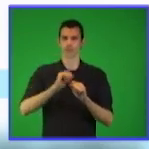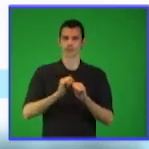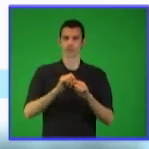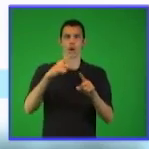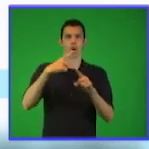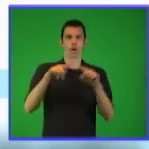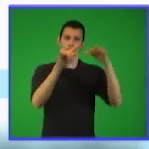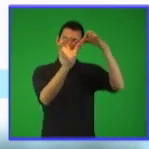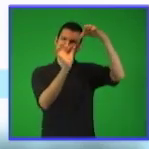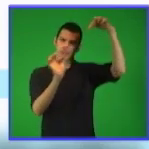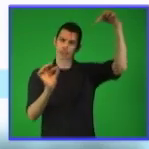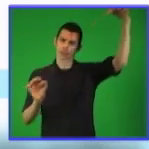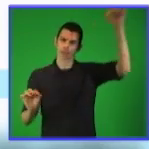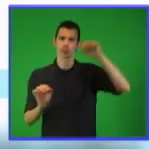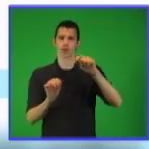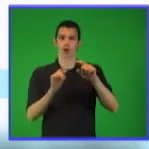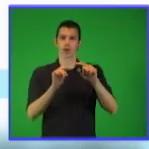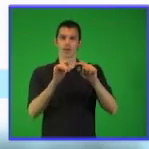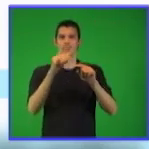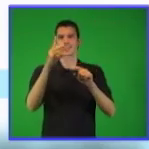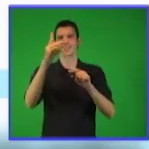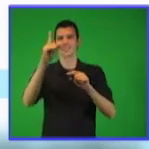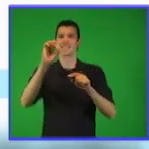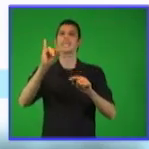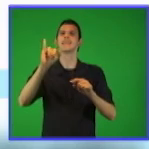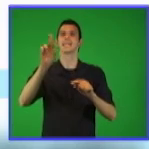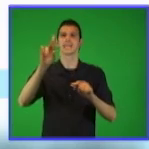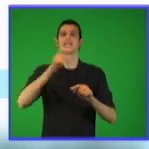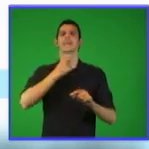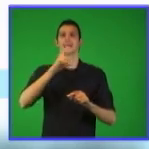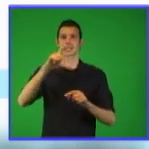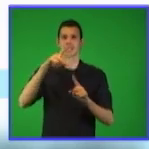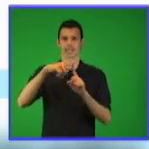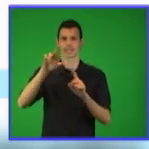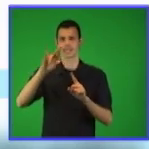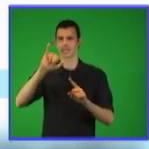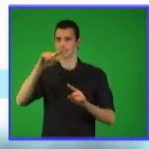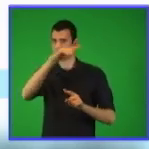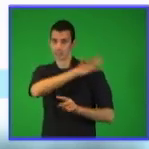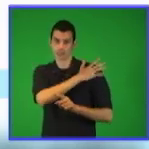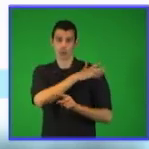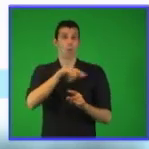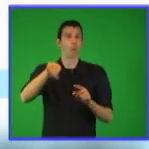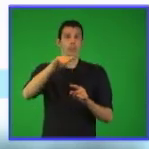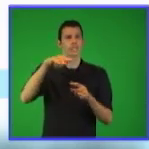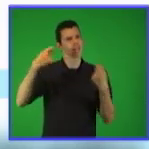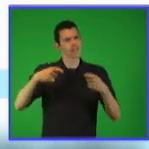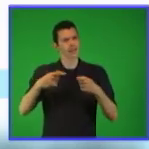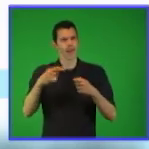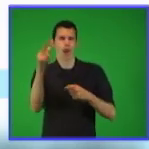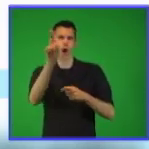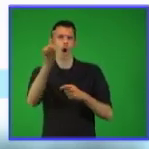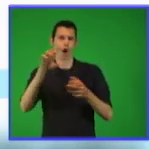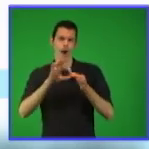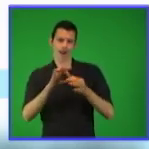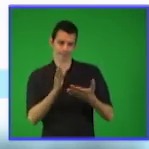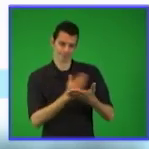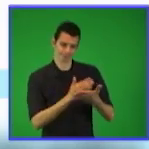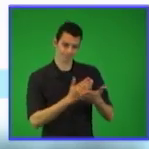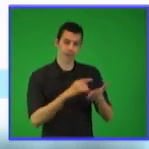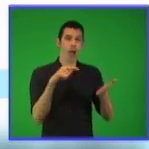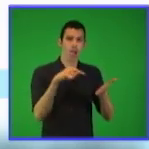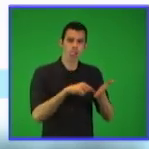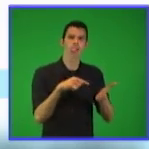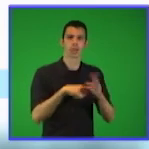la directriz. Y es importante que ustedes analicen y que vean